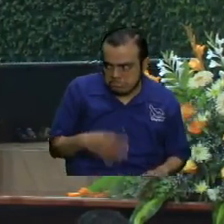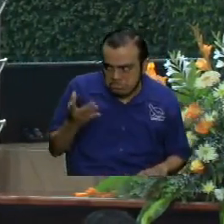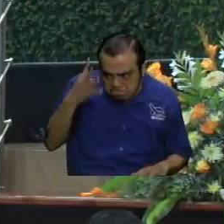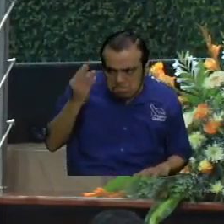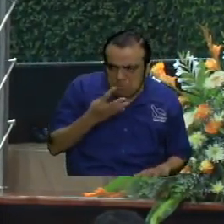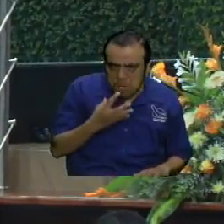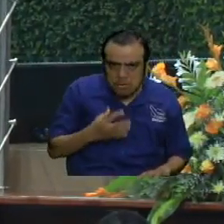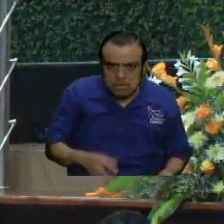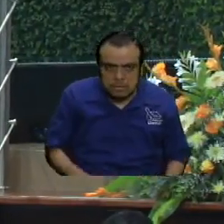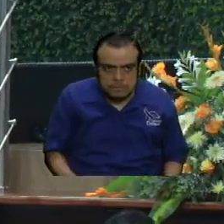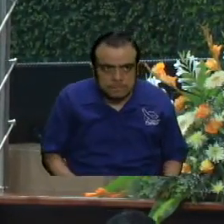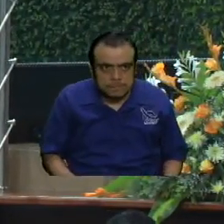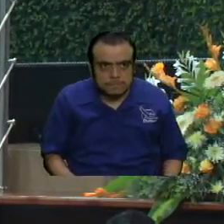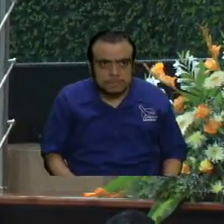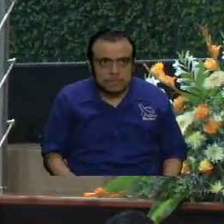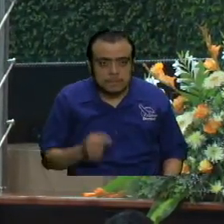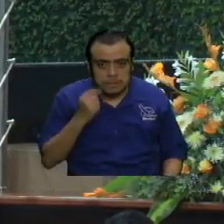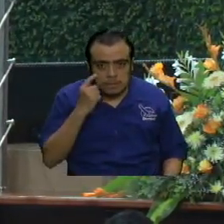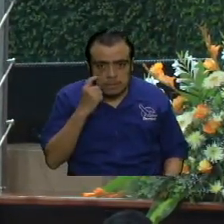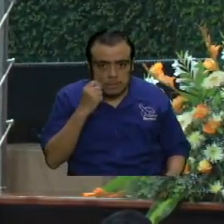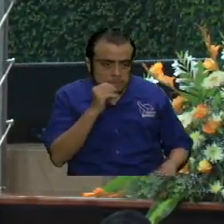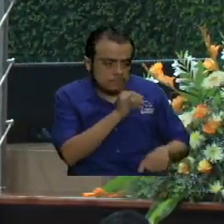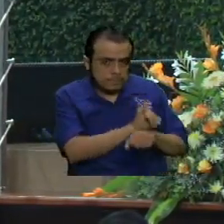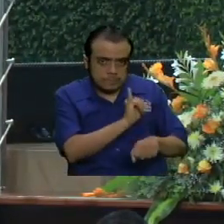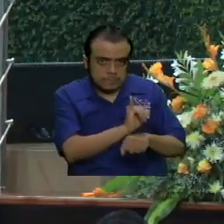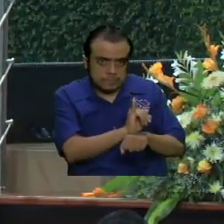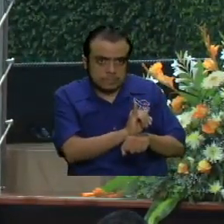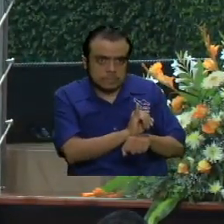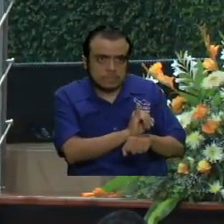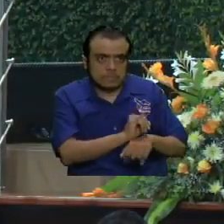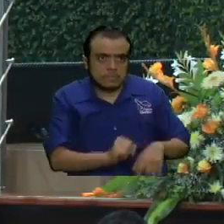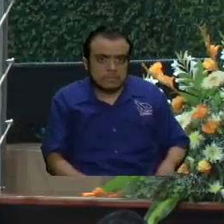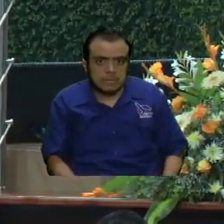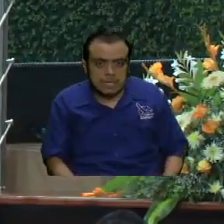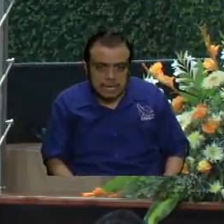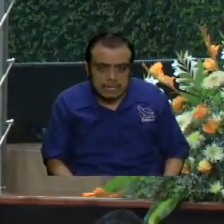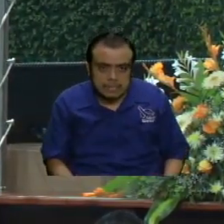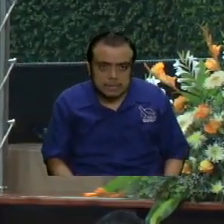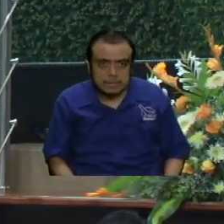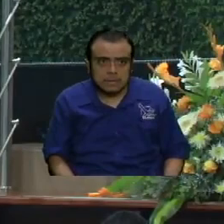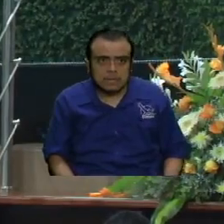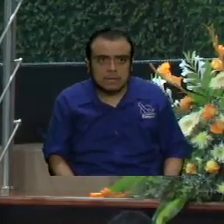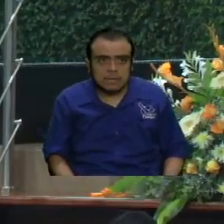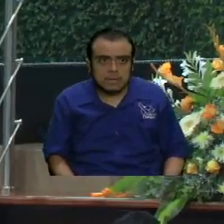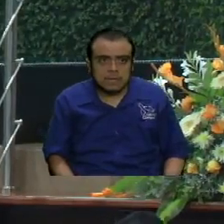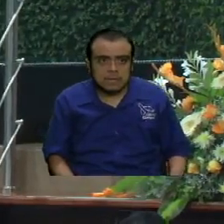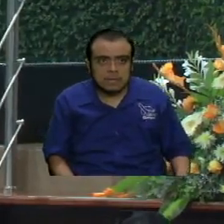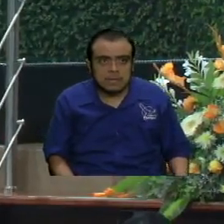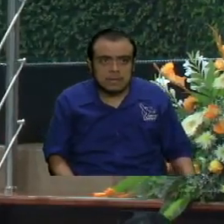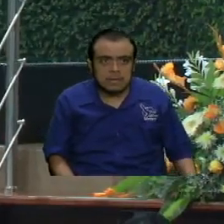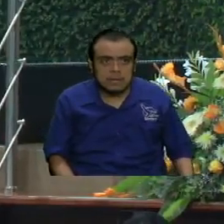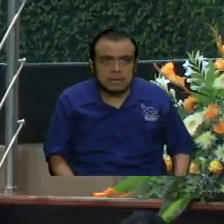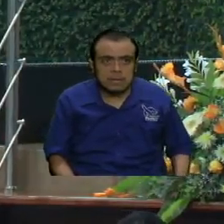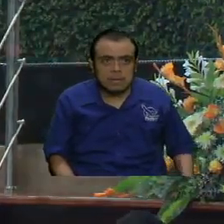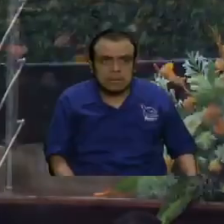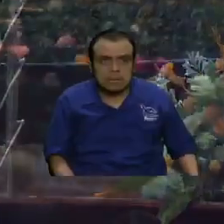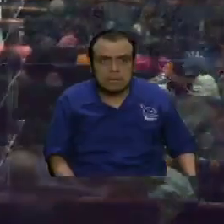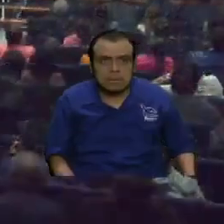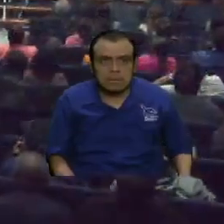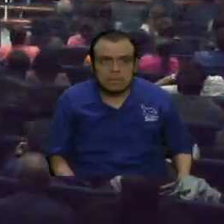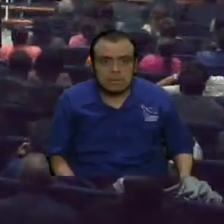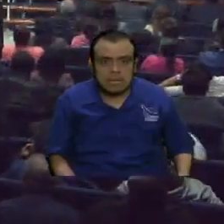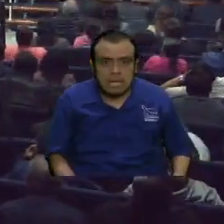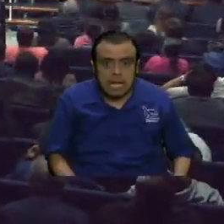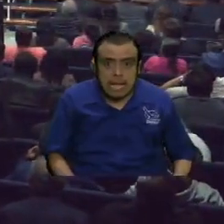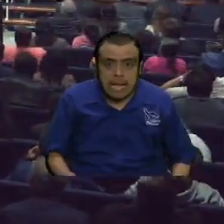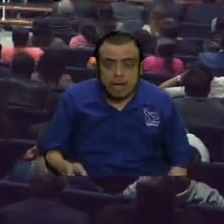De una iglesia que un saber cuál será. Algunos dicen que es una y otros dicen que es otra. Pero en donde, como ahora acaban de estrenar la